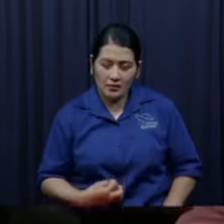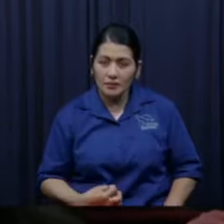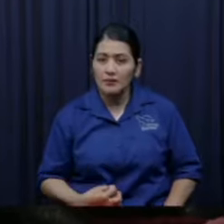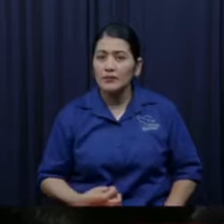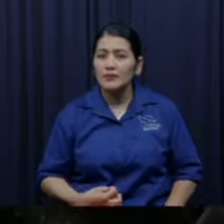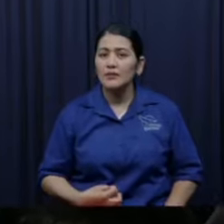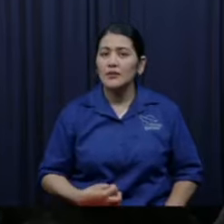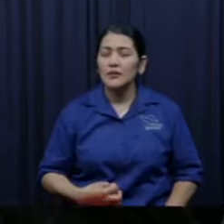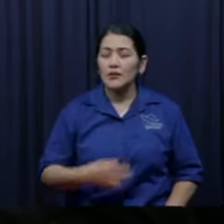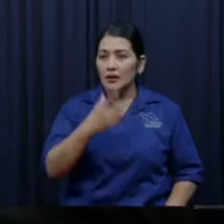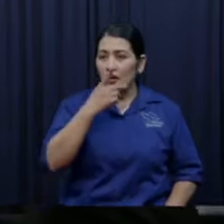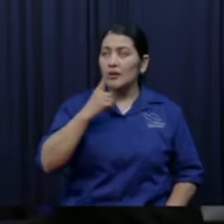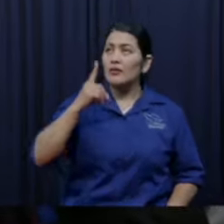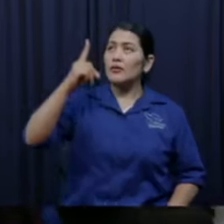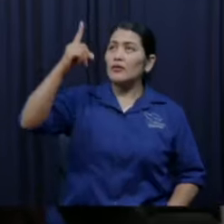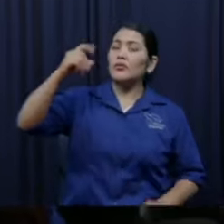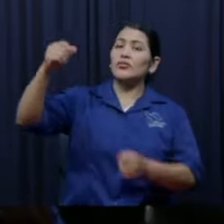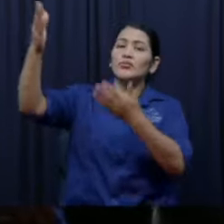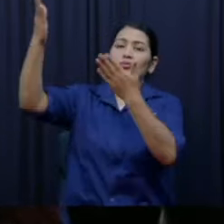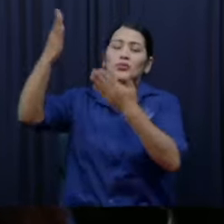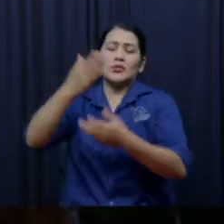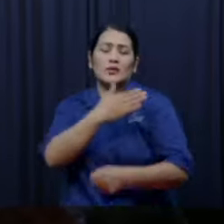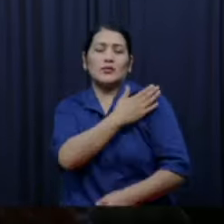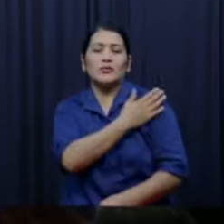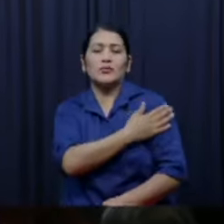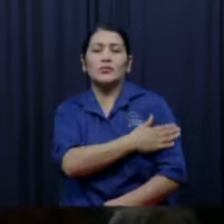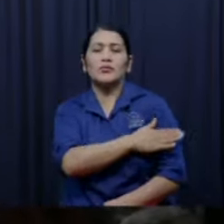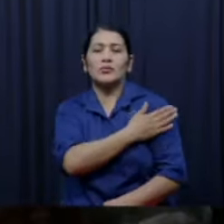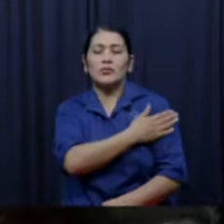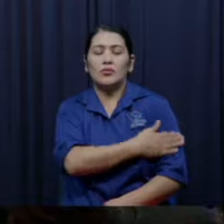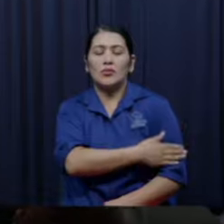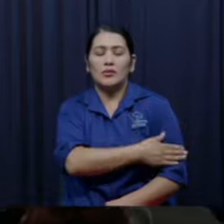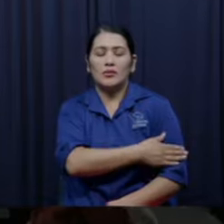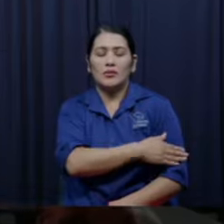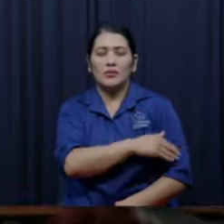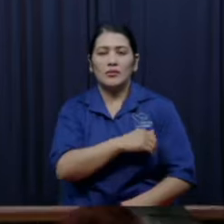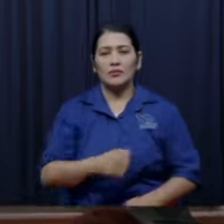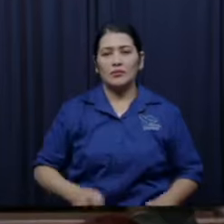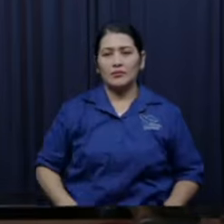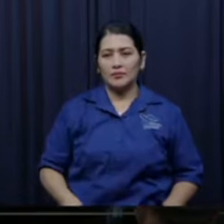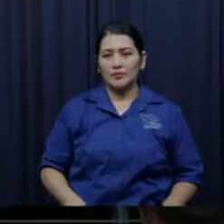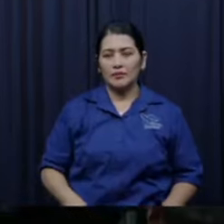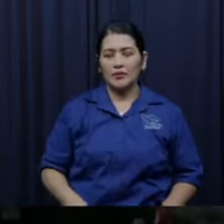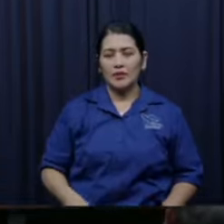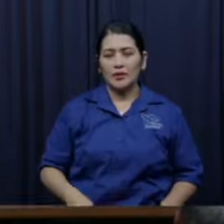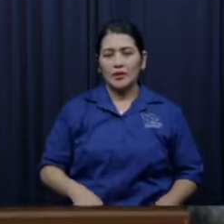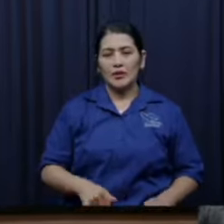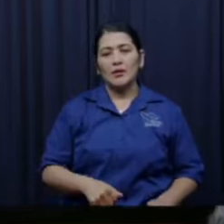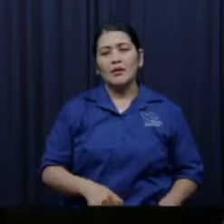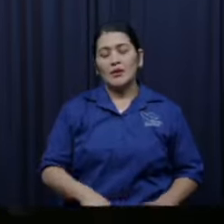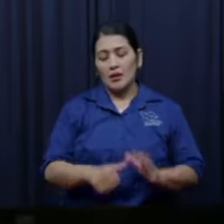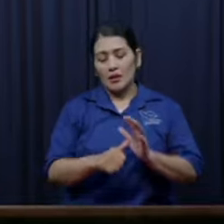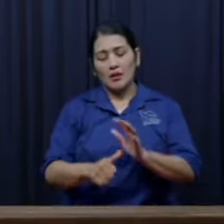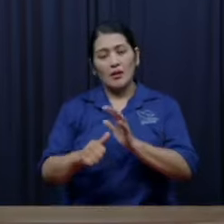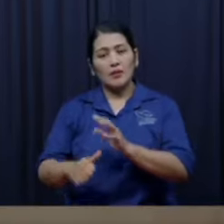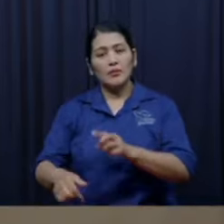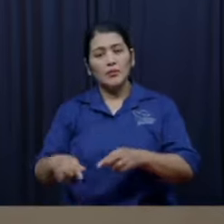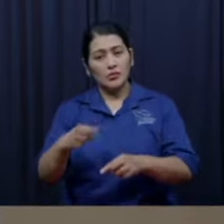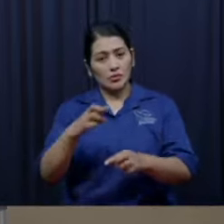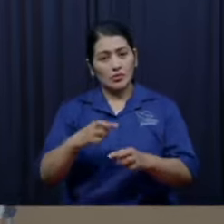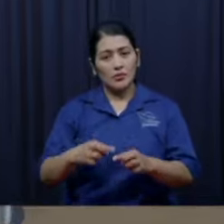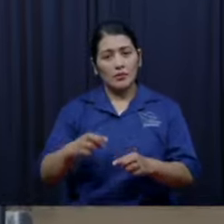o sea, que él estaba deprimido. ¿Cómo es posible? El hombre, el perito arquitecto de la iglesia,